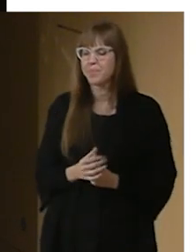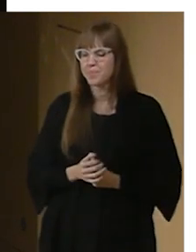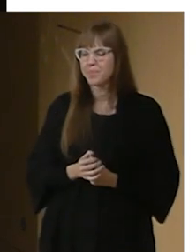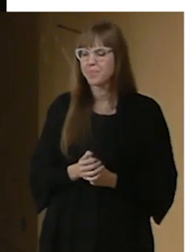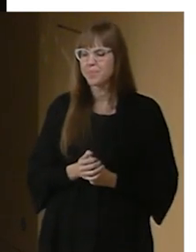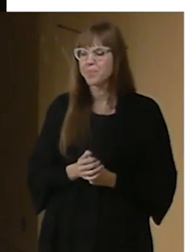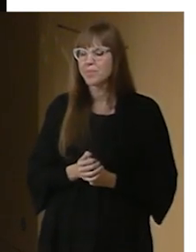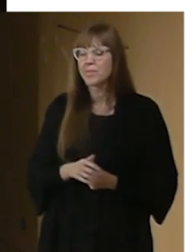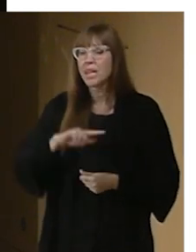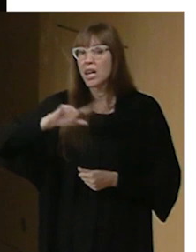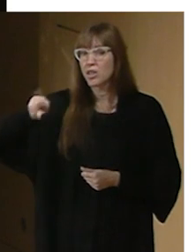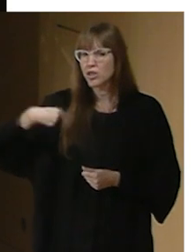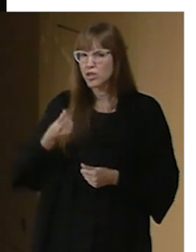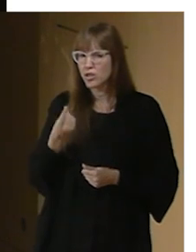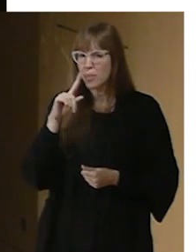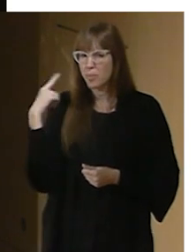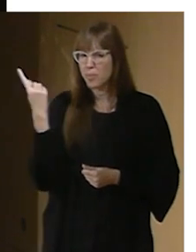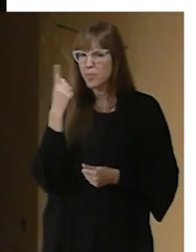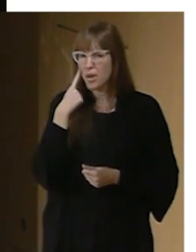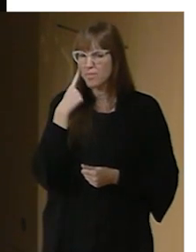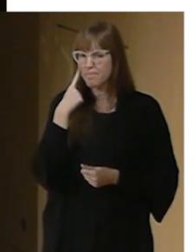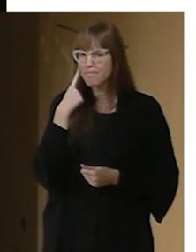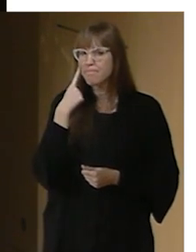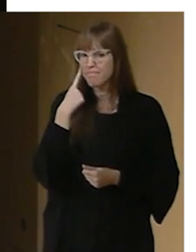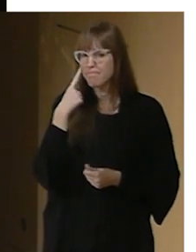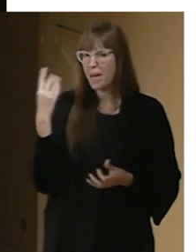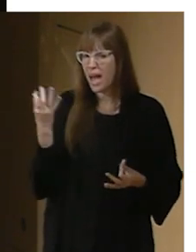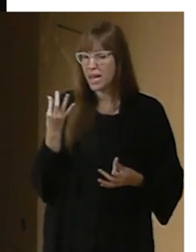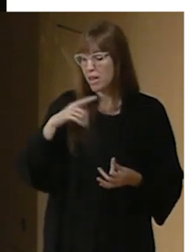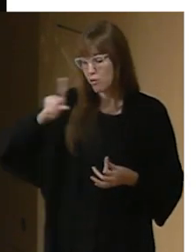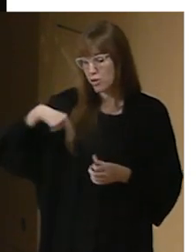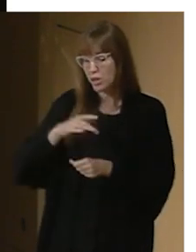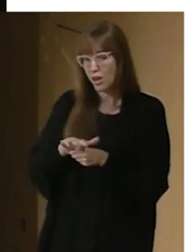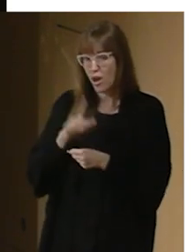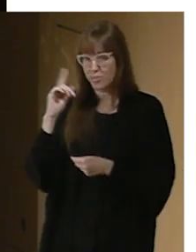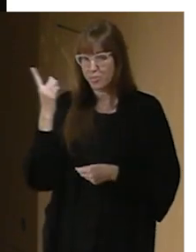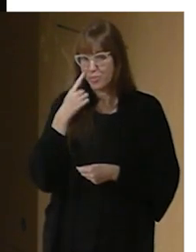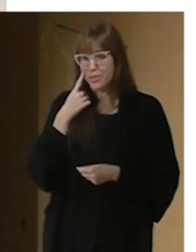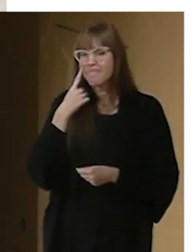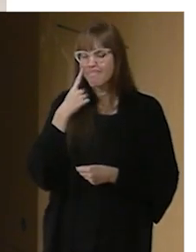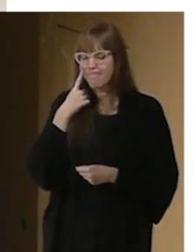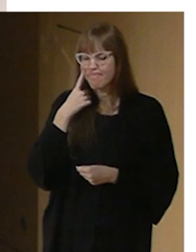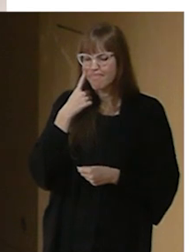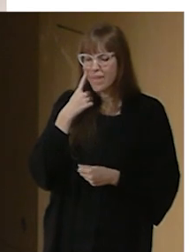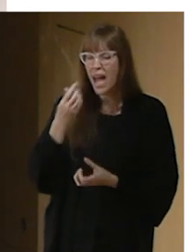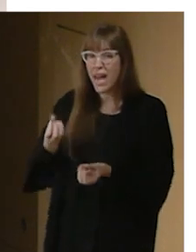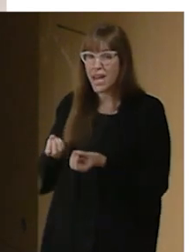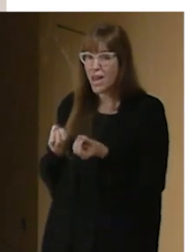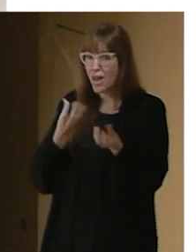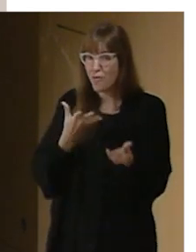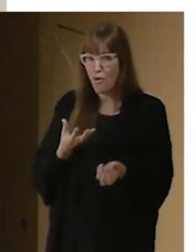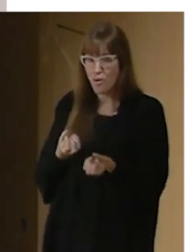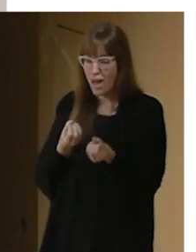nosotros lo que detectamos especialmente en nuestro sector es que existe una falta de información una falta de información